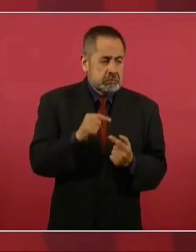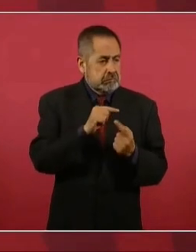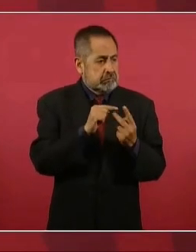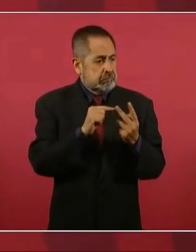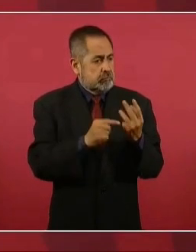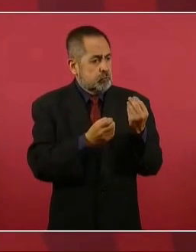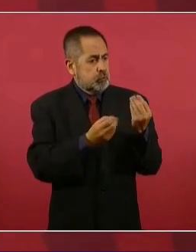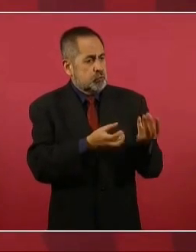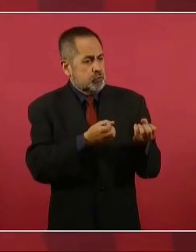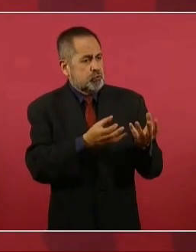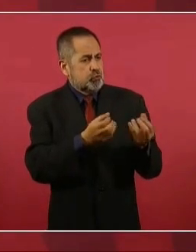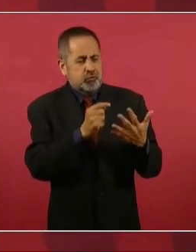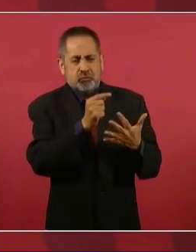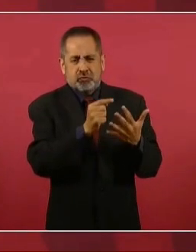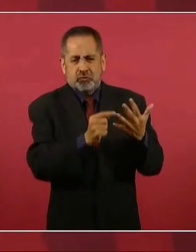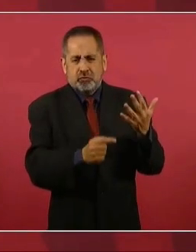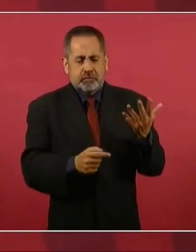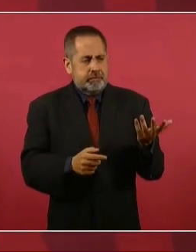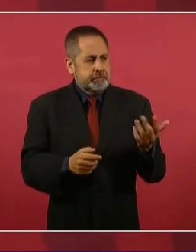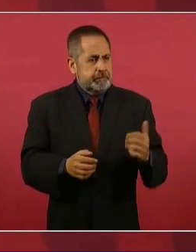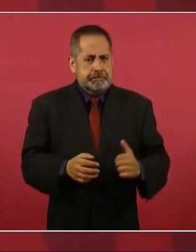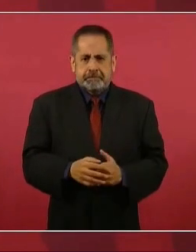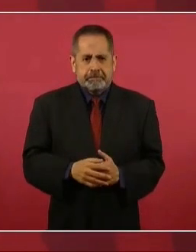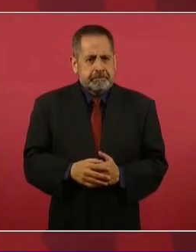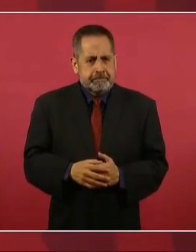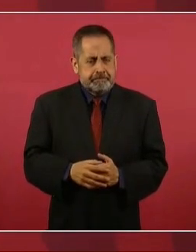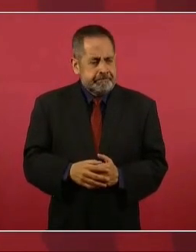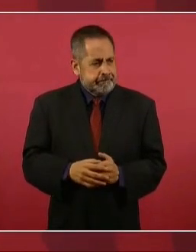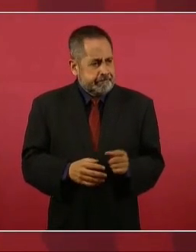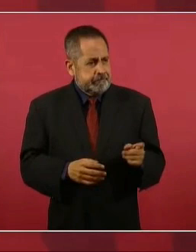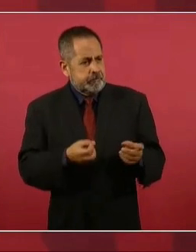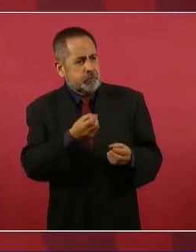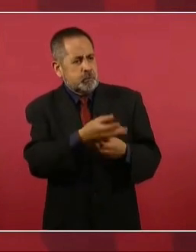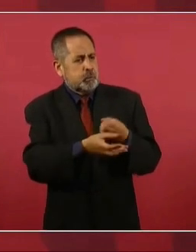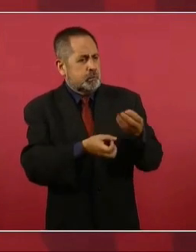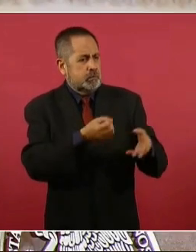privilegios,